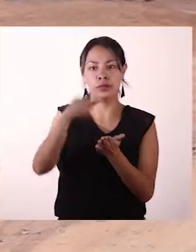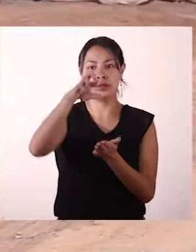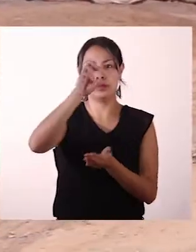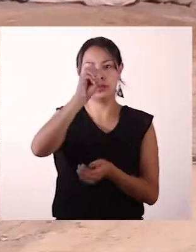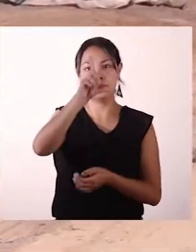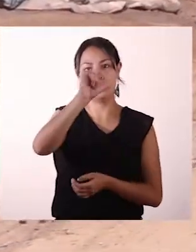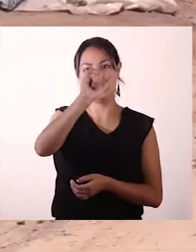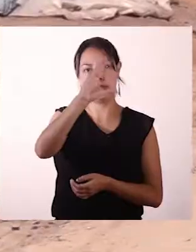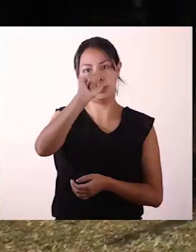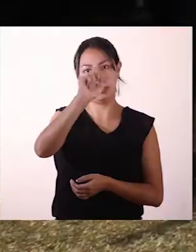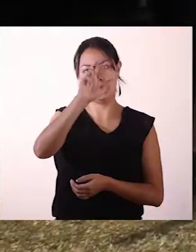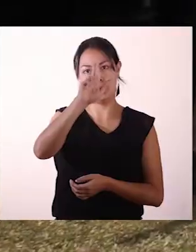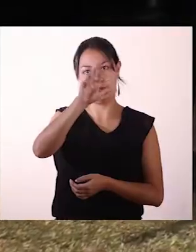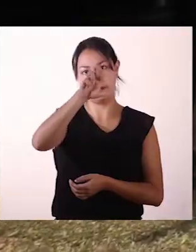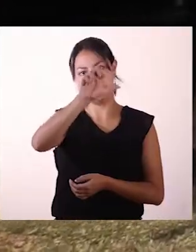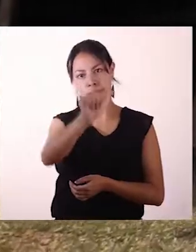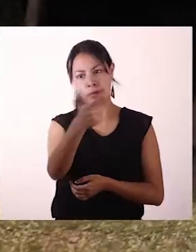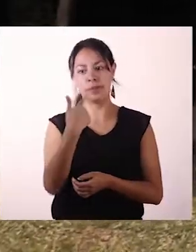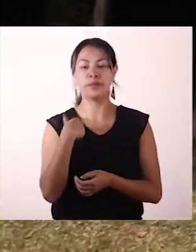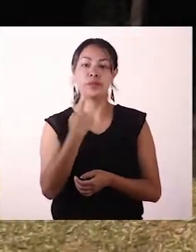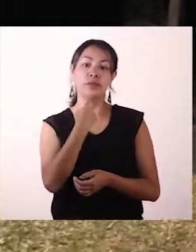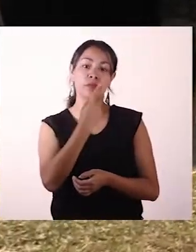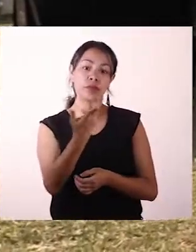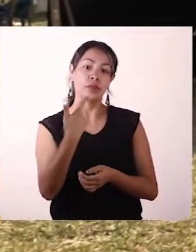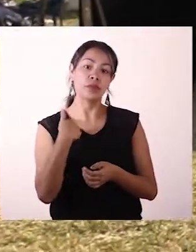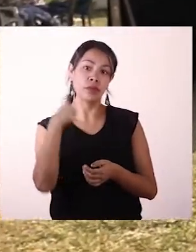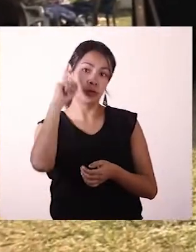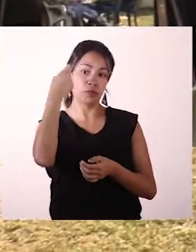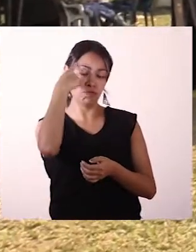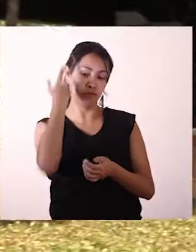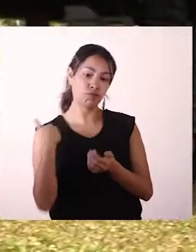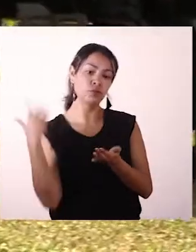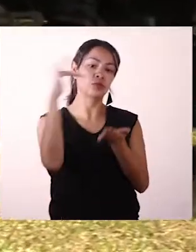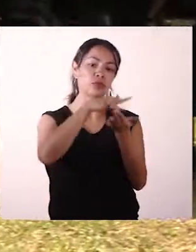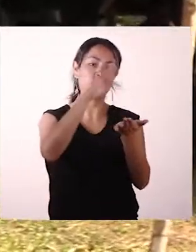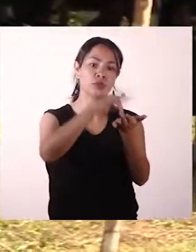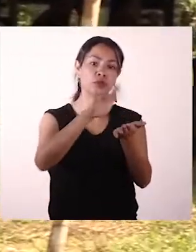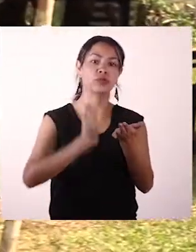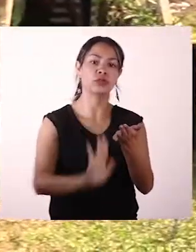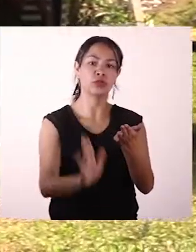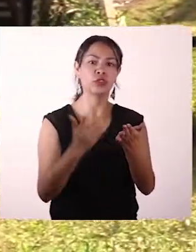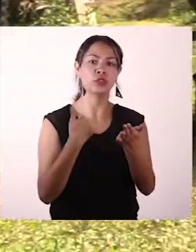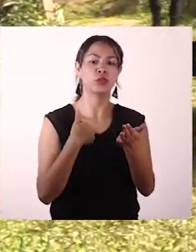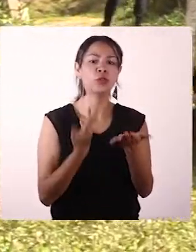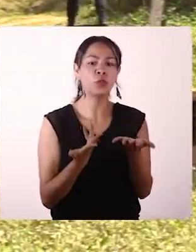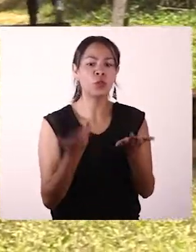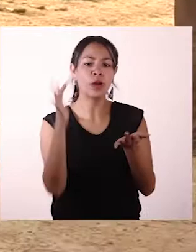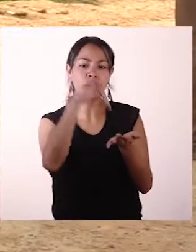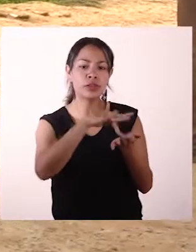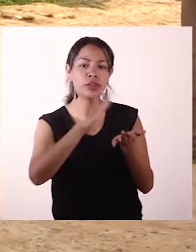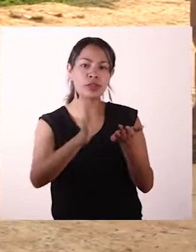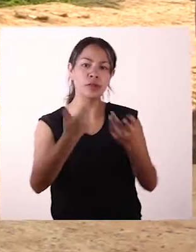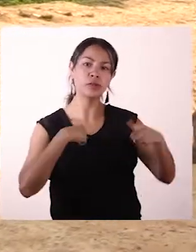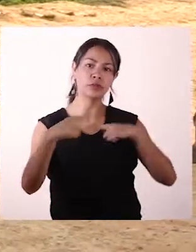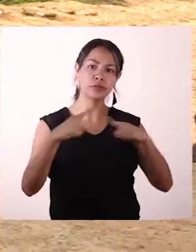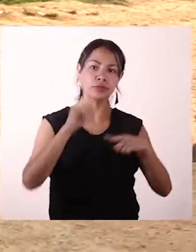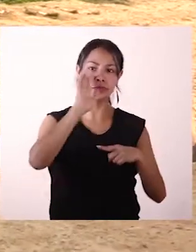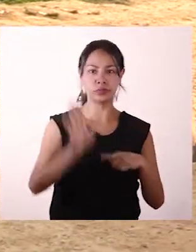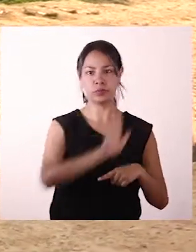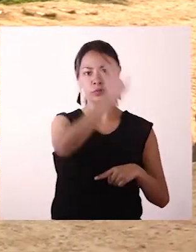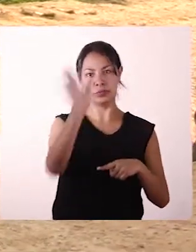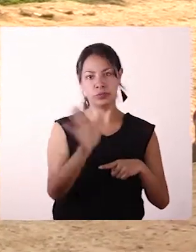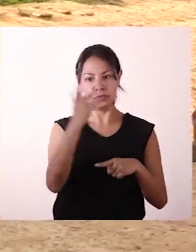A pesar del hermetismo que el Gobierno Nacional ha establecido alrededor de las zonas veredales transitorias de normalización, la Administración Departamental